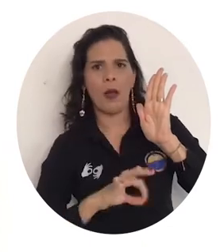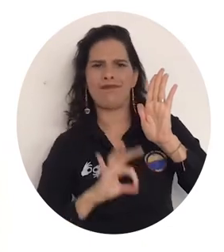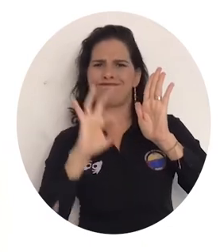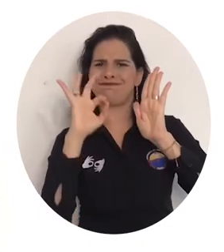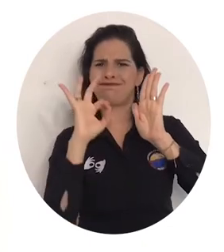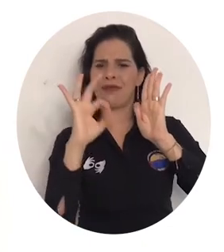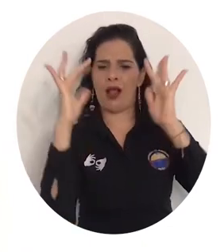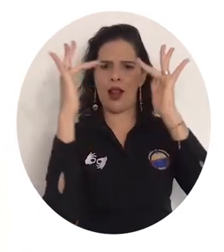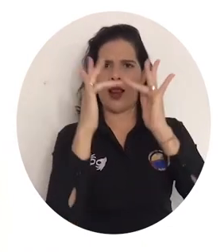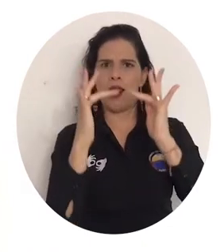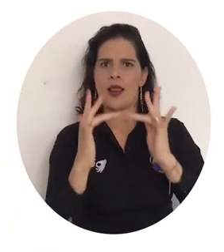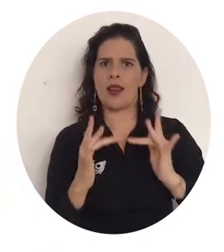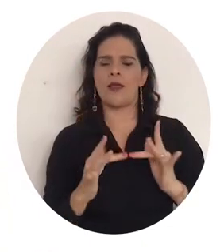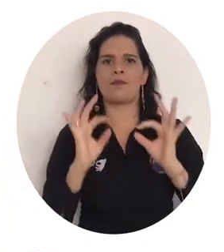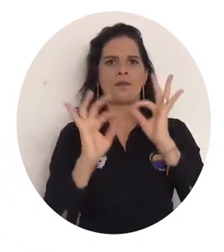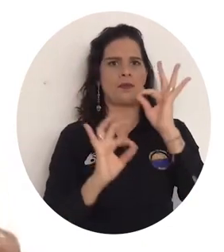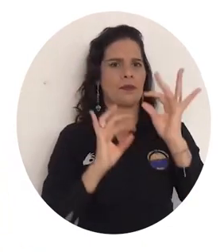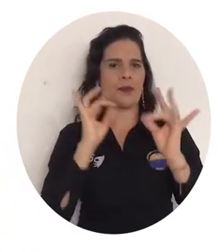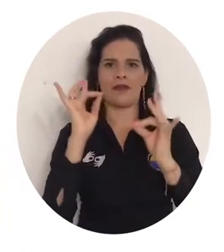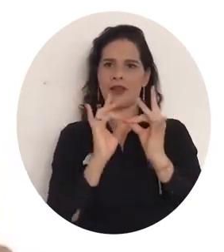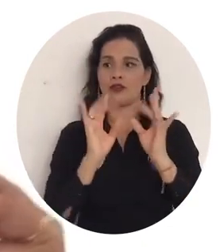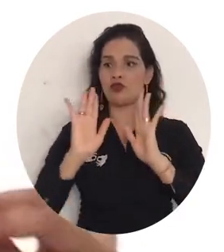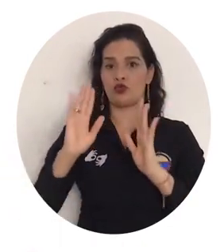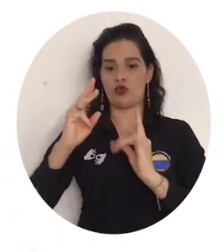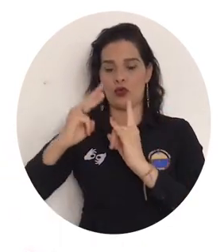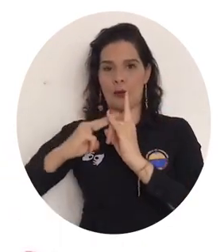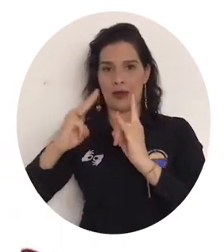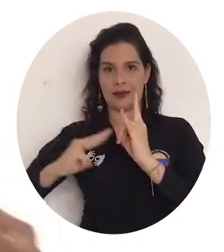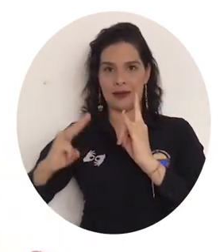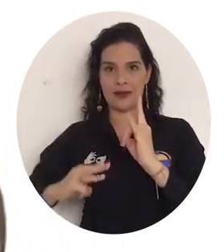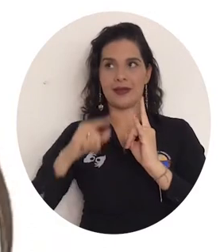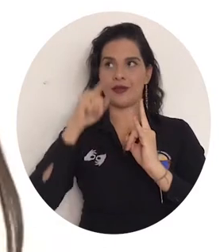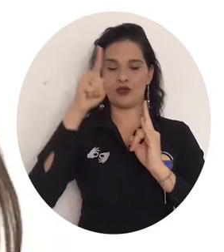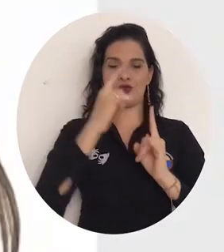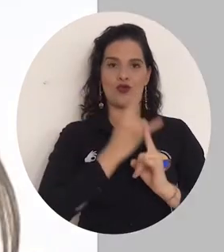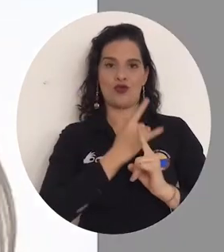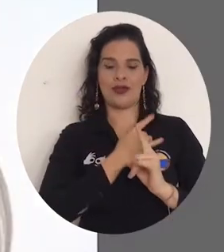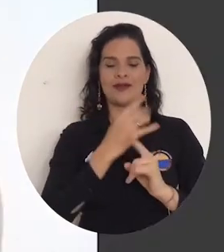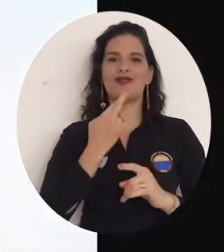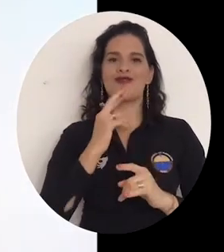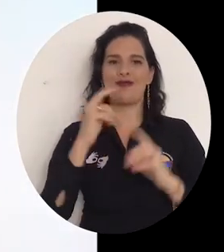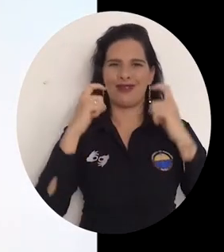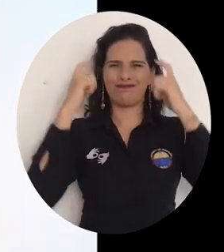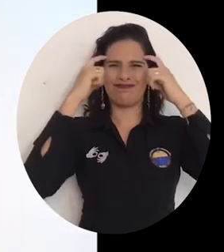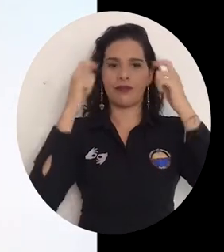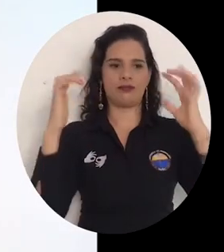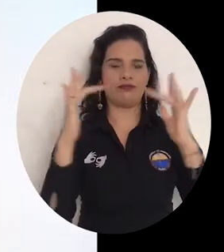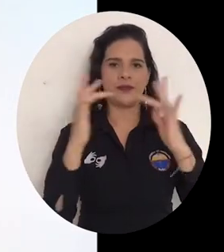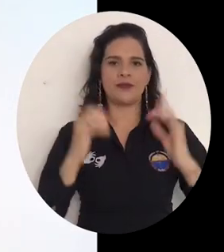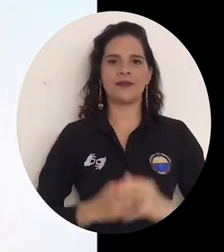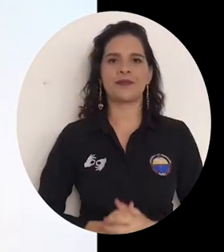currículo que encaja perfectamente el currículo de la Universidad de la Sapienza con nuestro currículo. Realize,